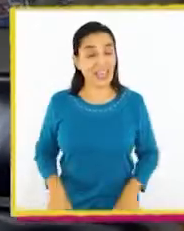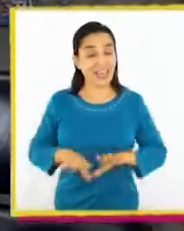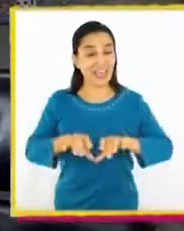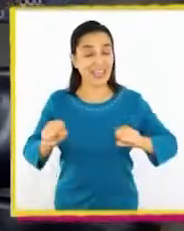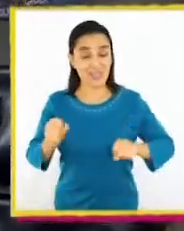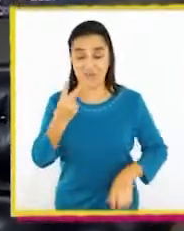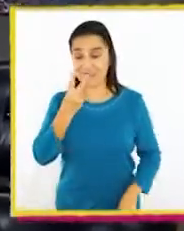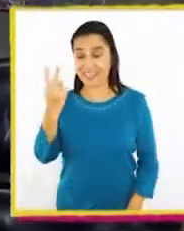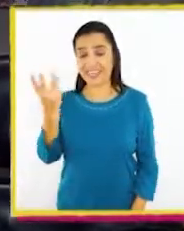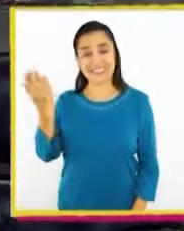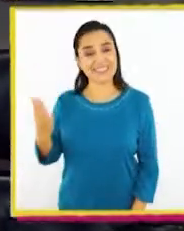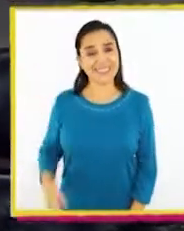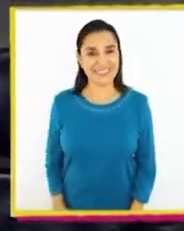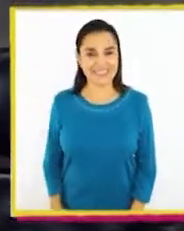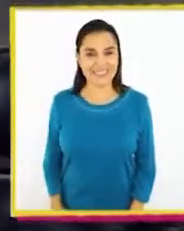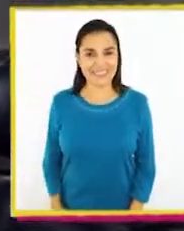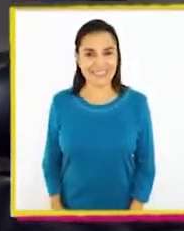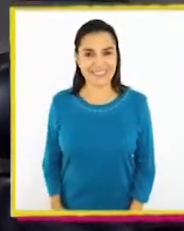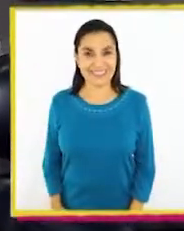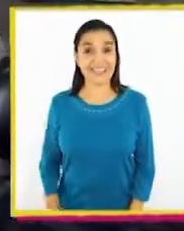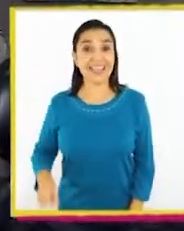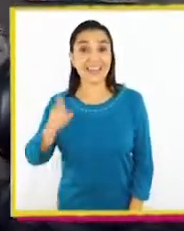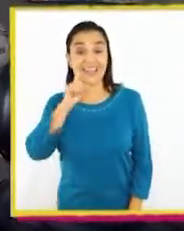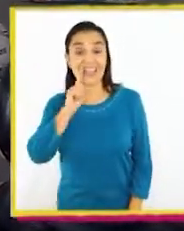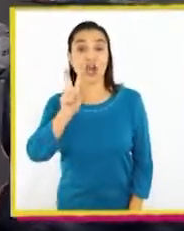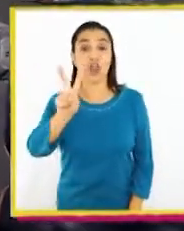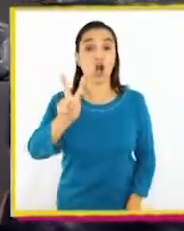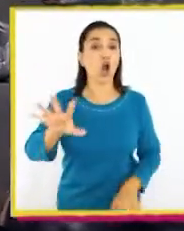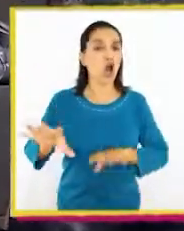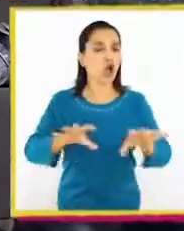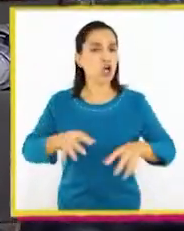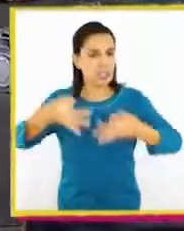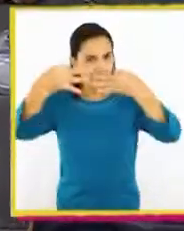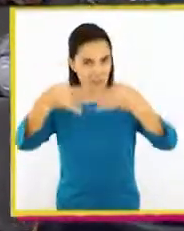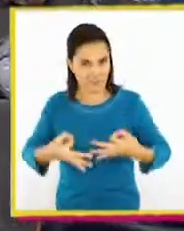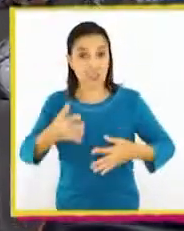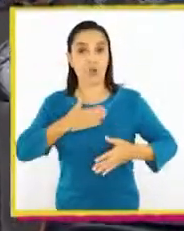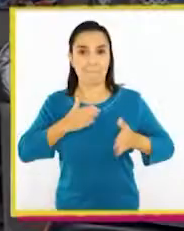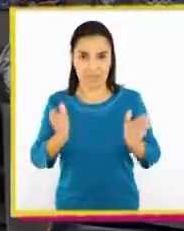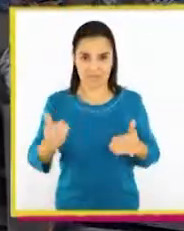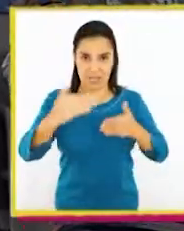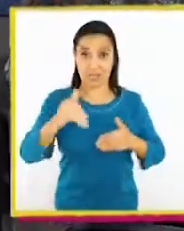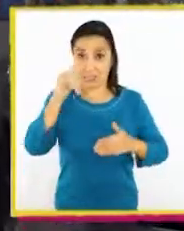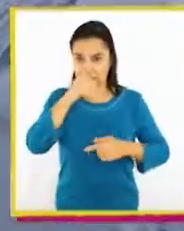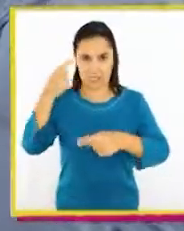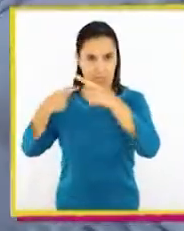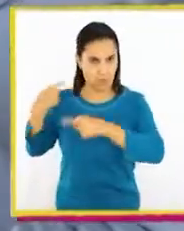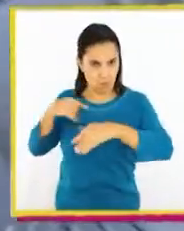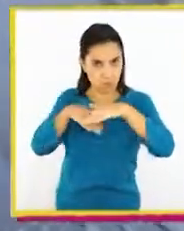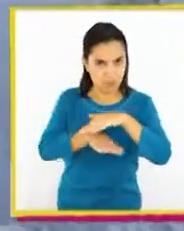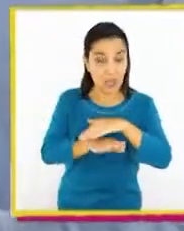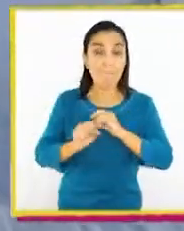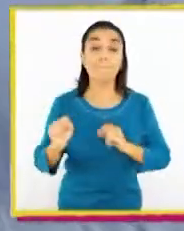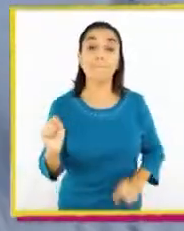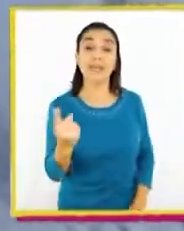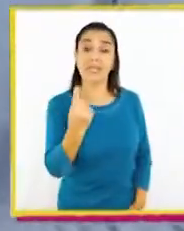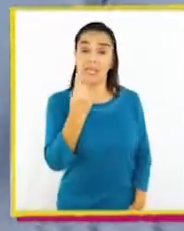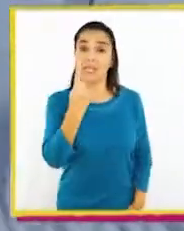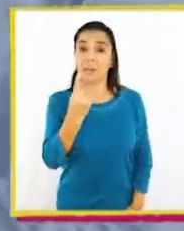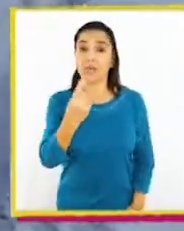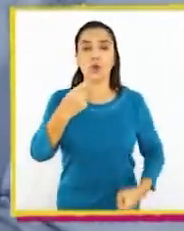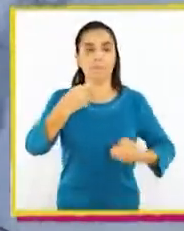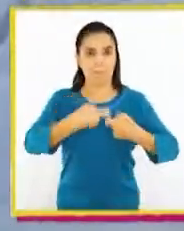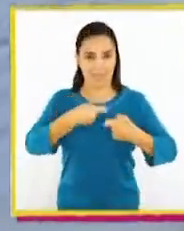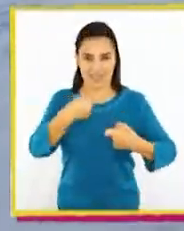¡Listo! Miren. Aquí tengo dos objetos perfectos para mi cápsula del tiempo. El primero,